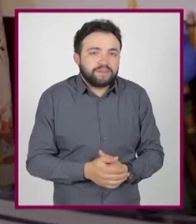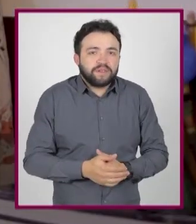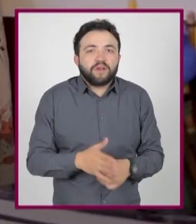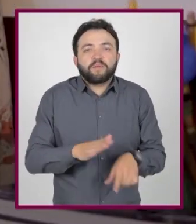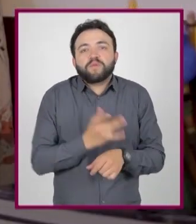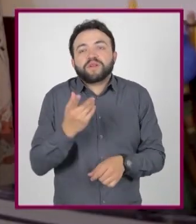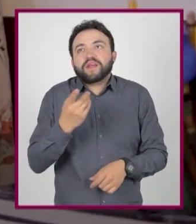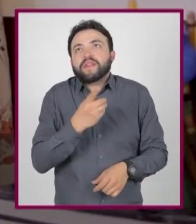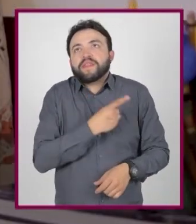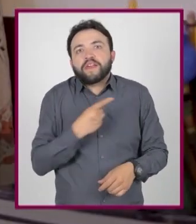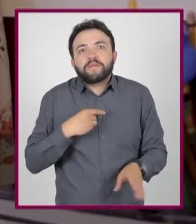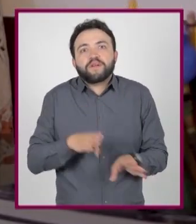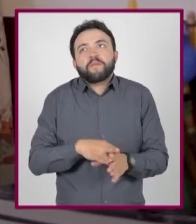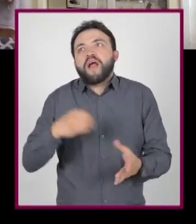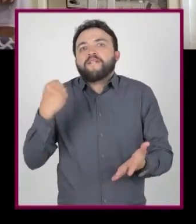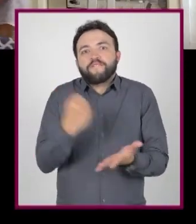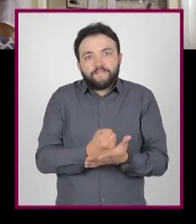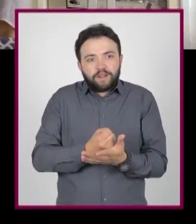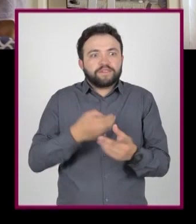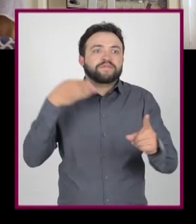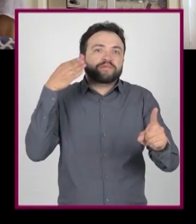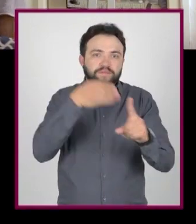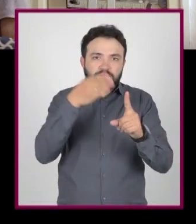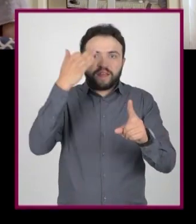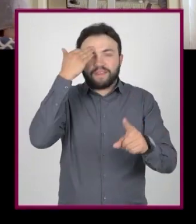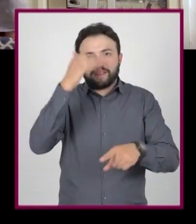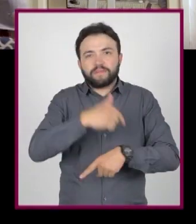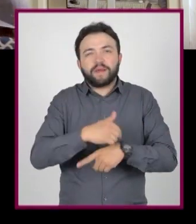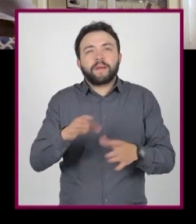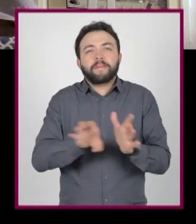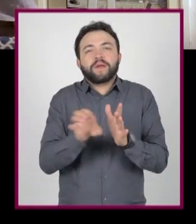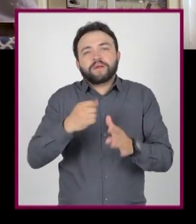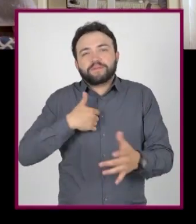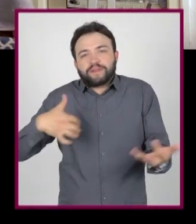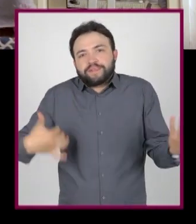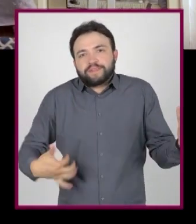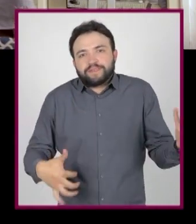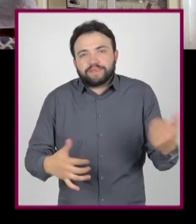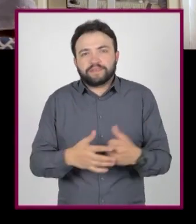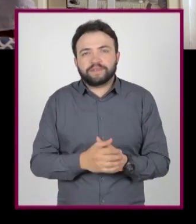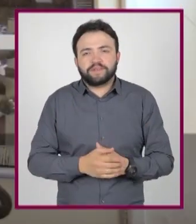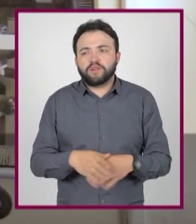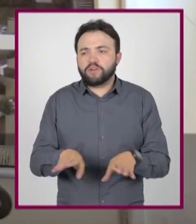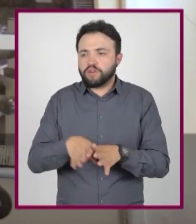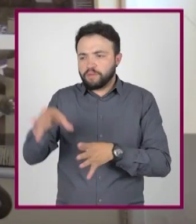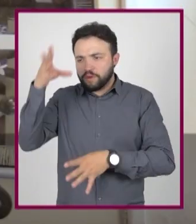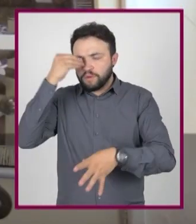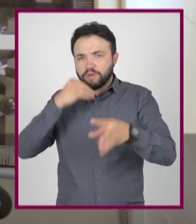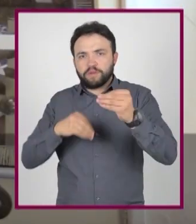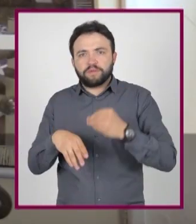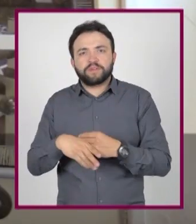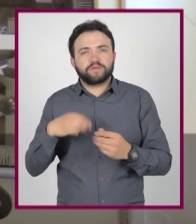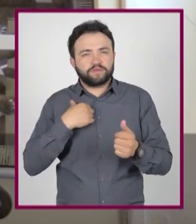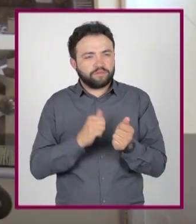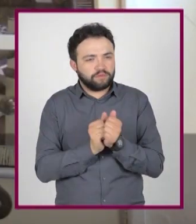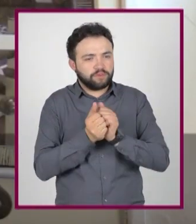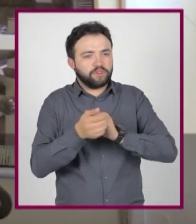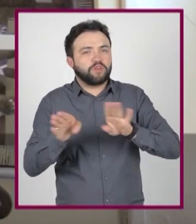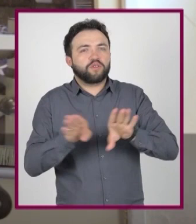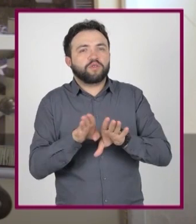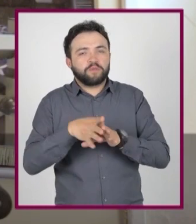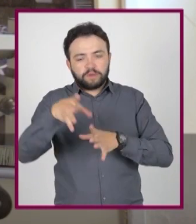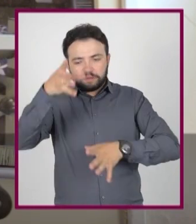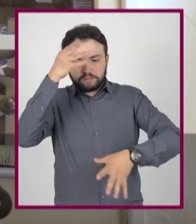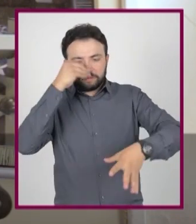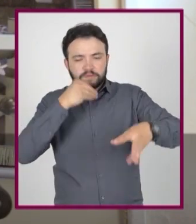entendido que debemos dedicarle tiempo a algo. Como cuando quise tocar la guitarra. Pero, ¿cómo aprendiste? Aprendí a sentir